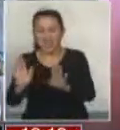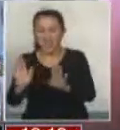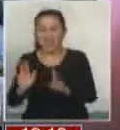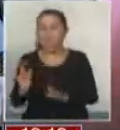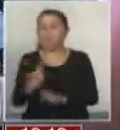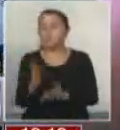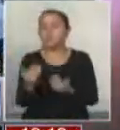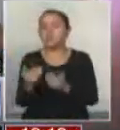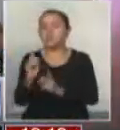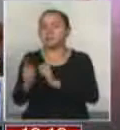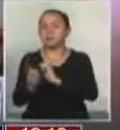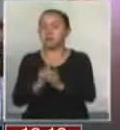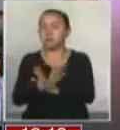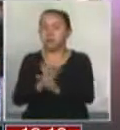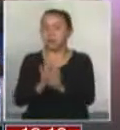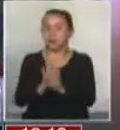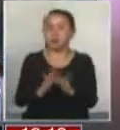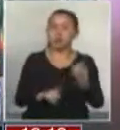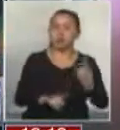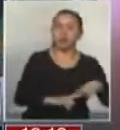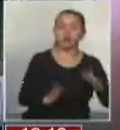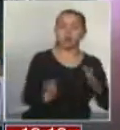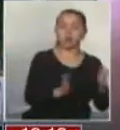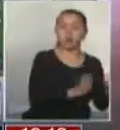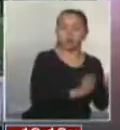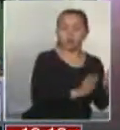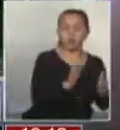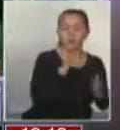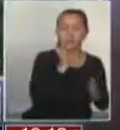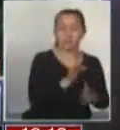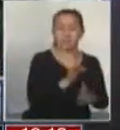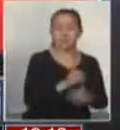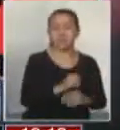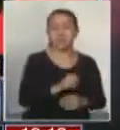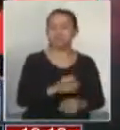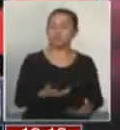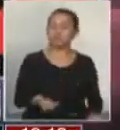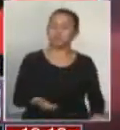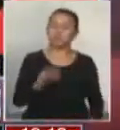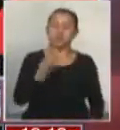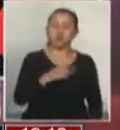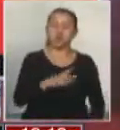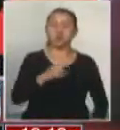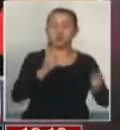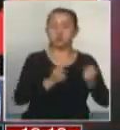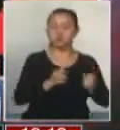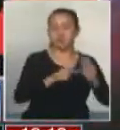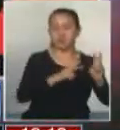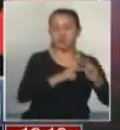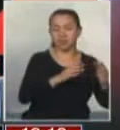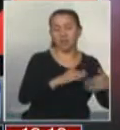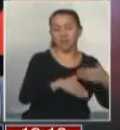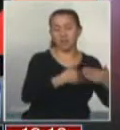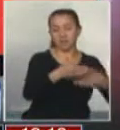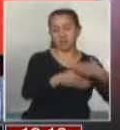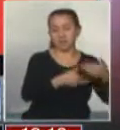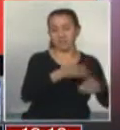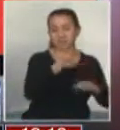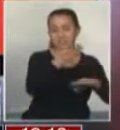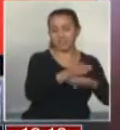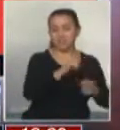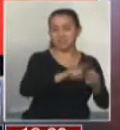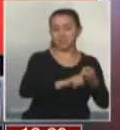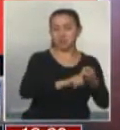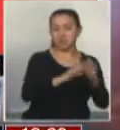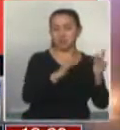no es necesario legislar, y aquellos que decían en el extremo opuesto, no, aquí lo único que se puede hacer es avanzar hacia el matrimonio